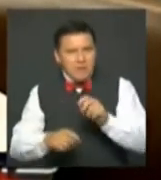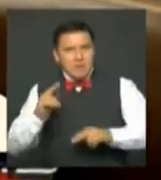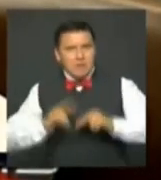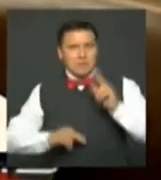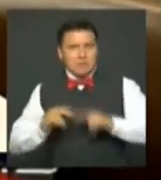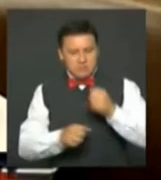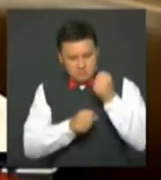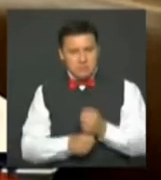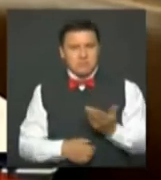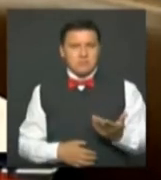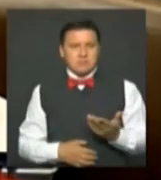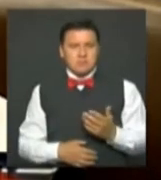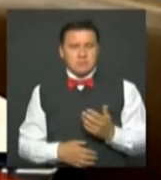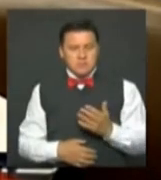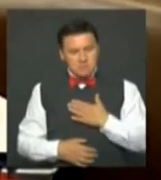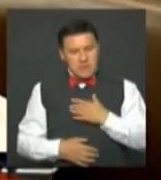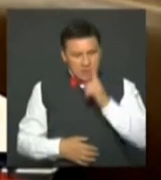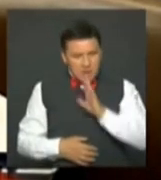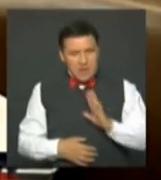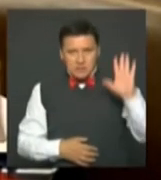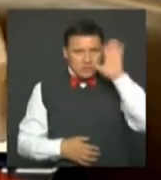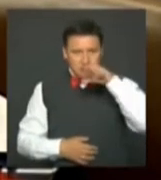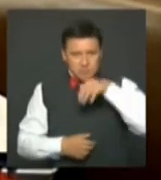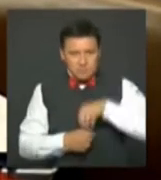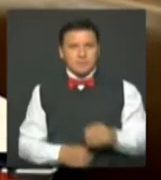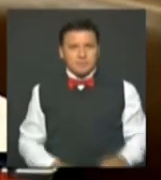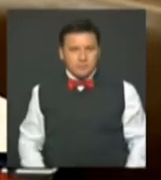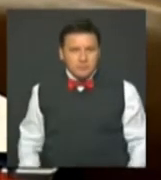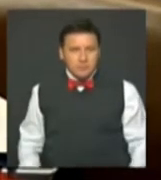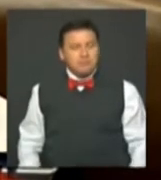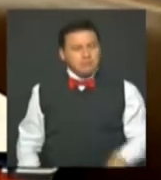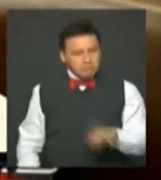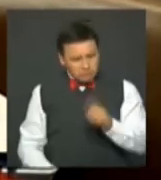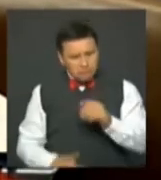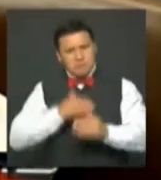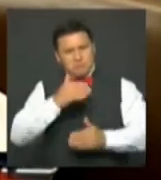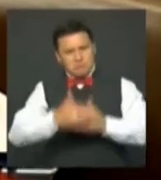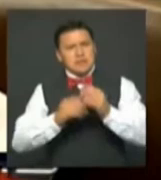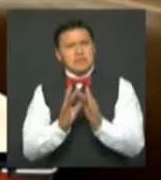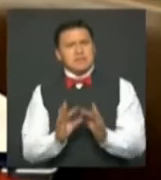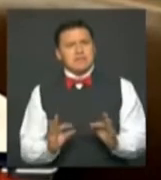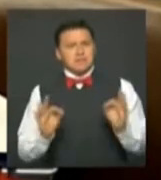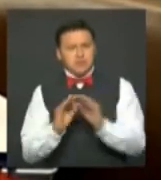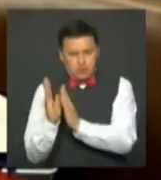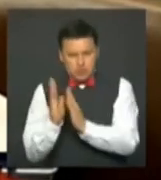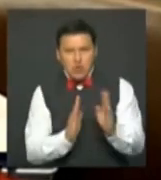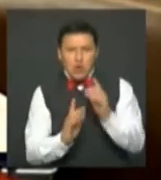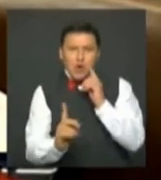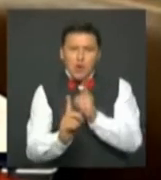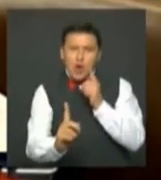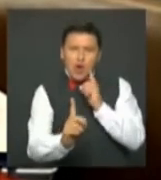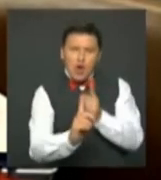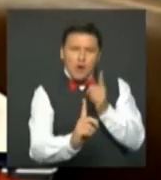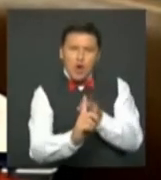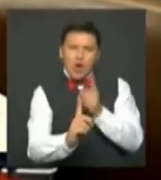soberanía e identidad nacional. Y hay que avanzar en unos elementos de orden subjetivo que